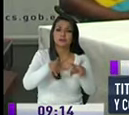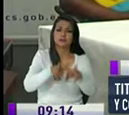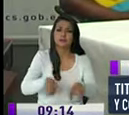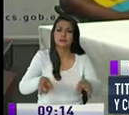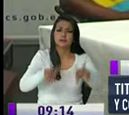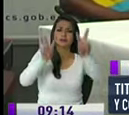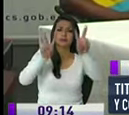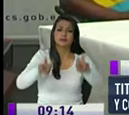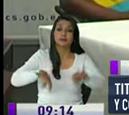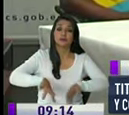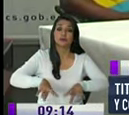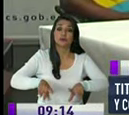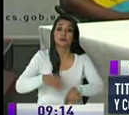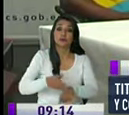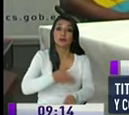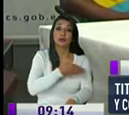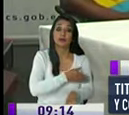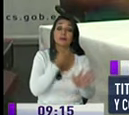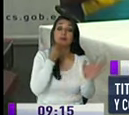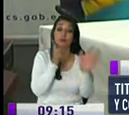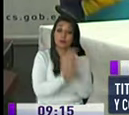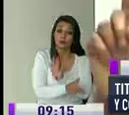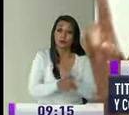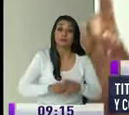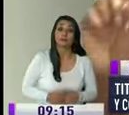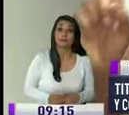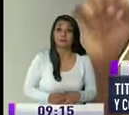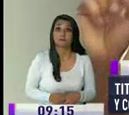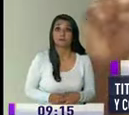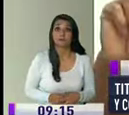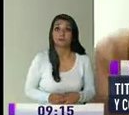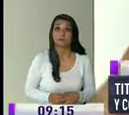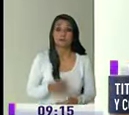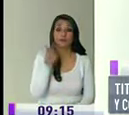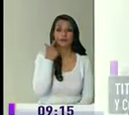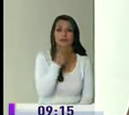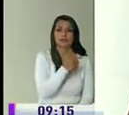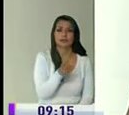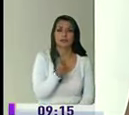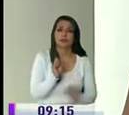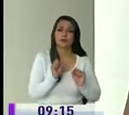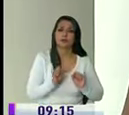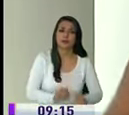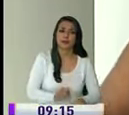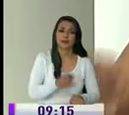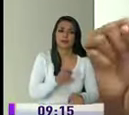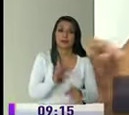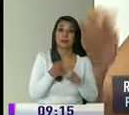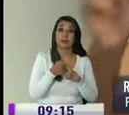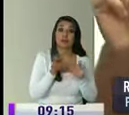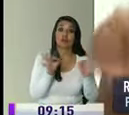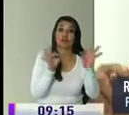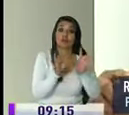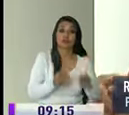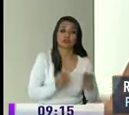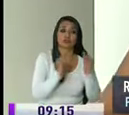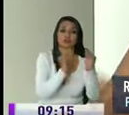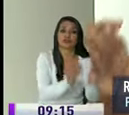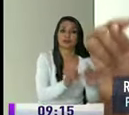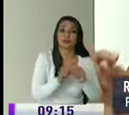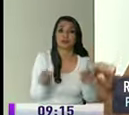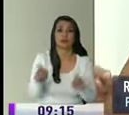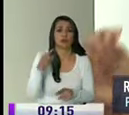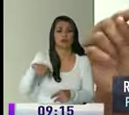los casos de corrupción que les fueron denunciados solo la fiscalía puede actuar de oficio nosotros procesamos